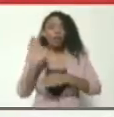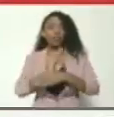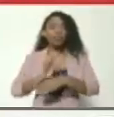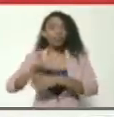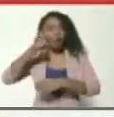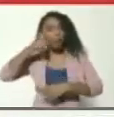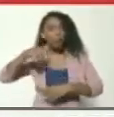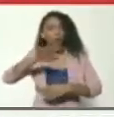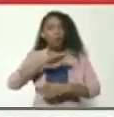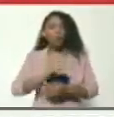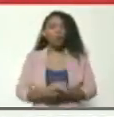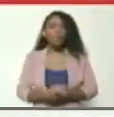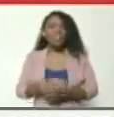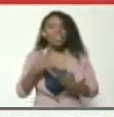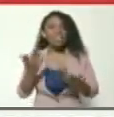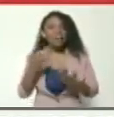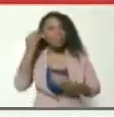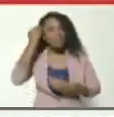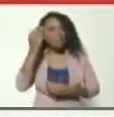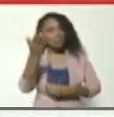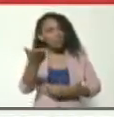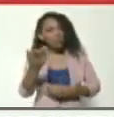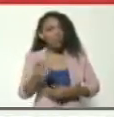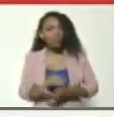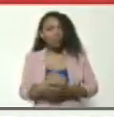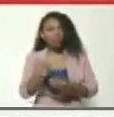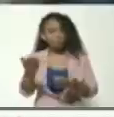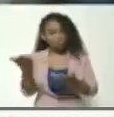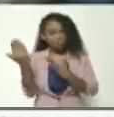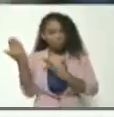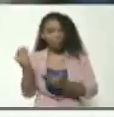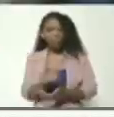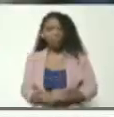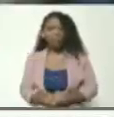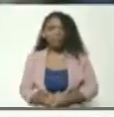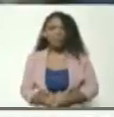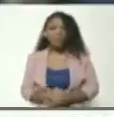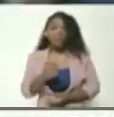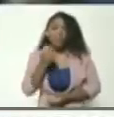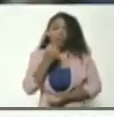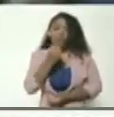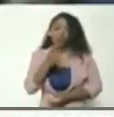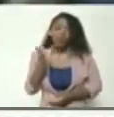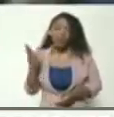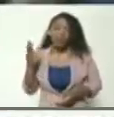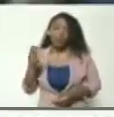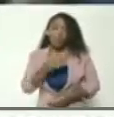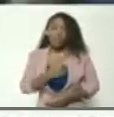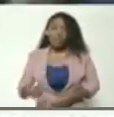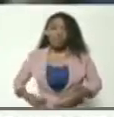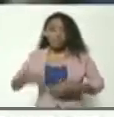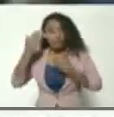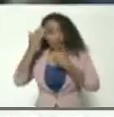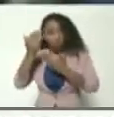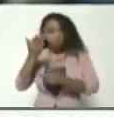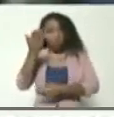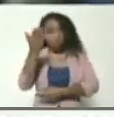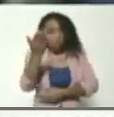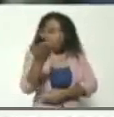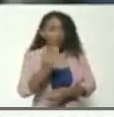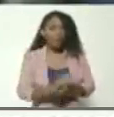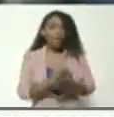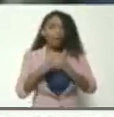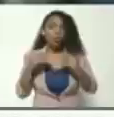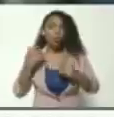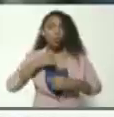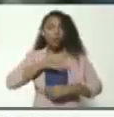al pueblo. ¿Qué has pensado tú, Rafael? Lánzate. Bueno, presidente, saludos primero que todo para usted y